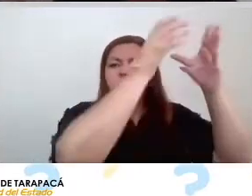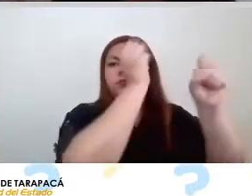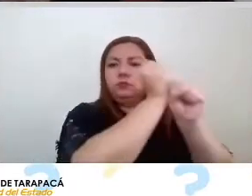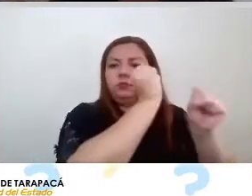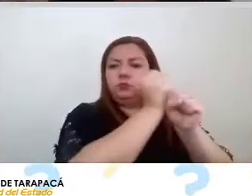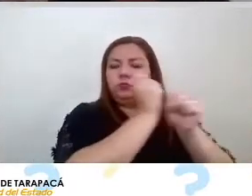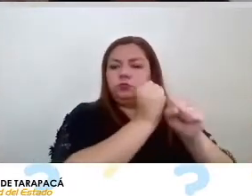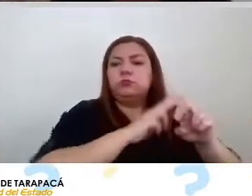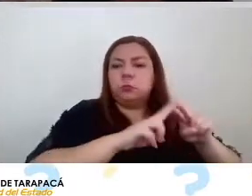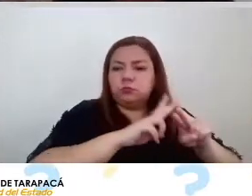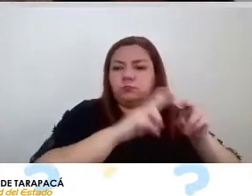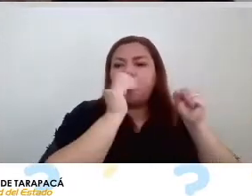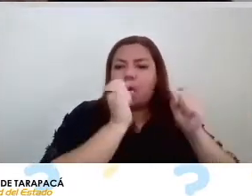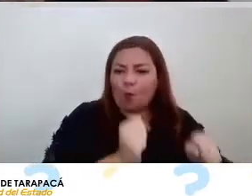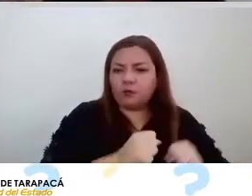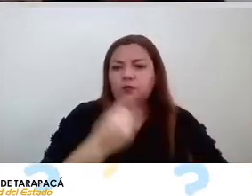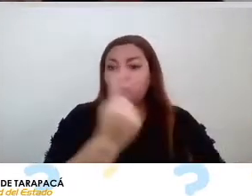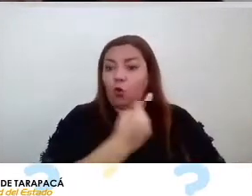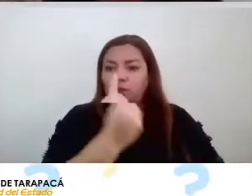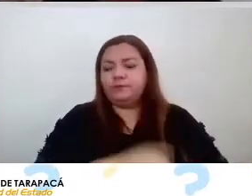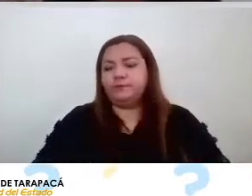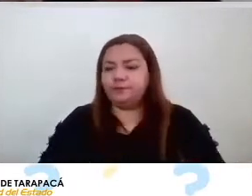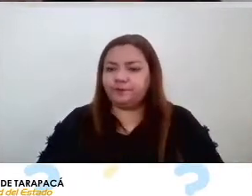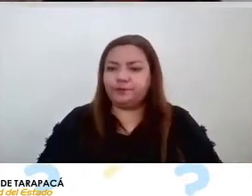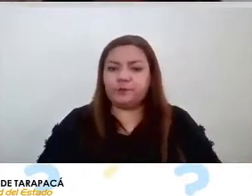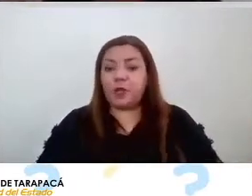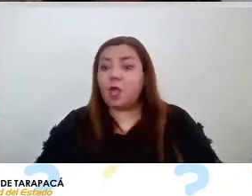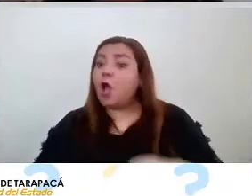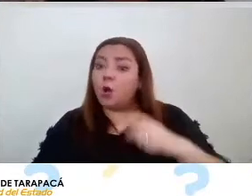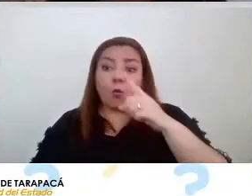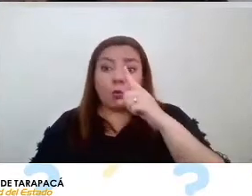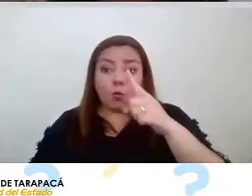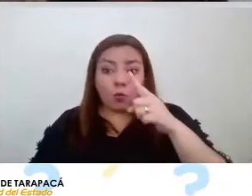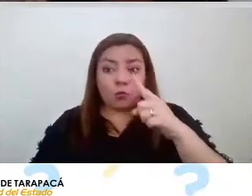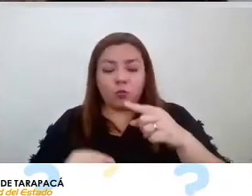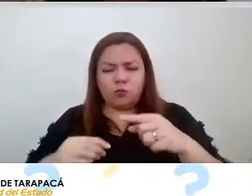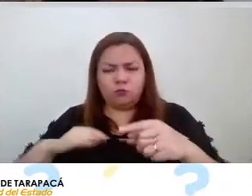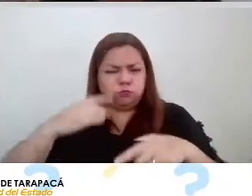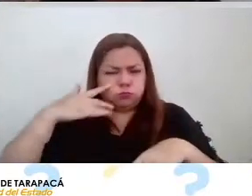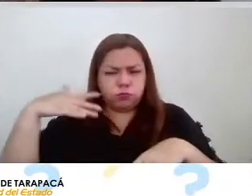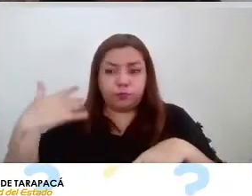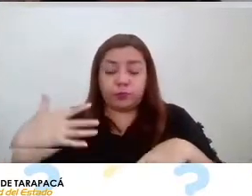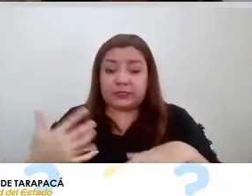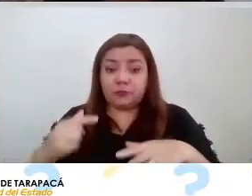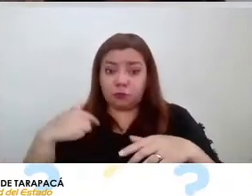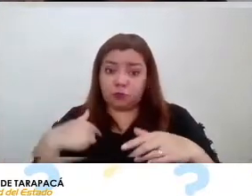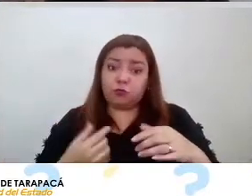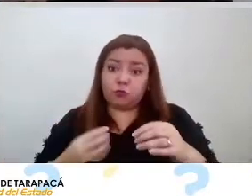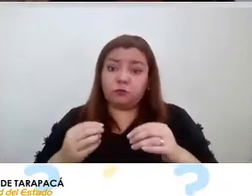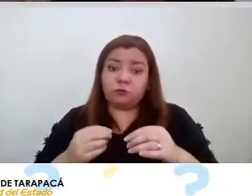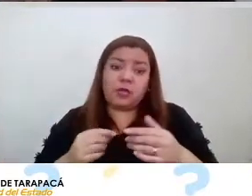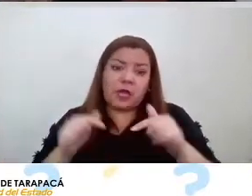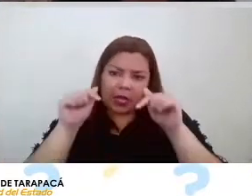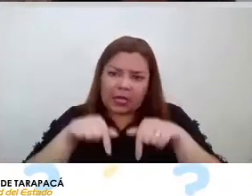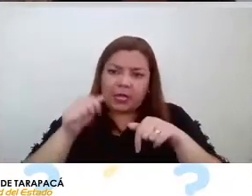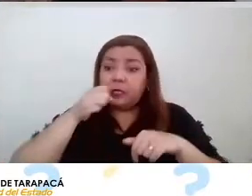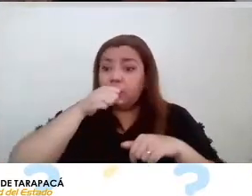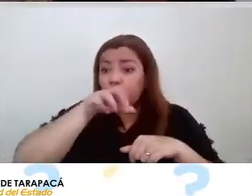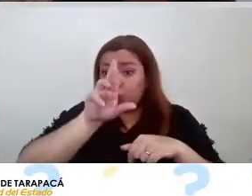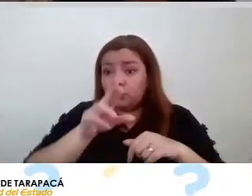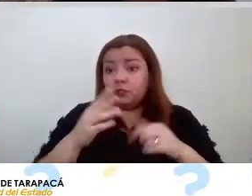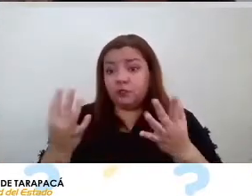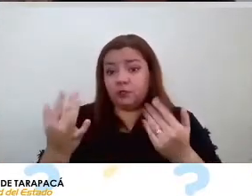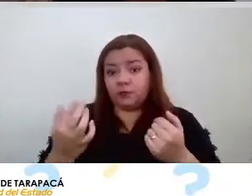un instrumento muy particular que nosotros que nosotros utilizamos acá en el norte son estos